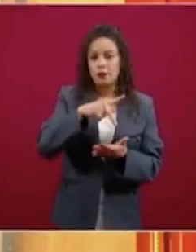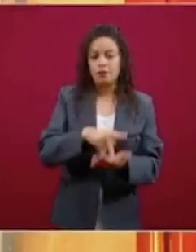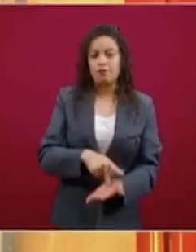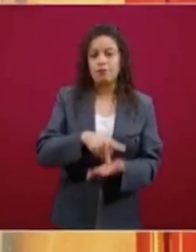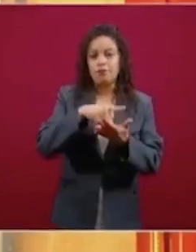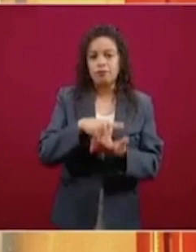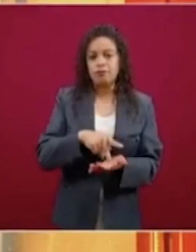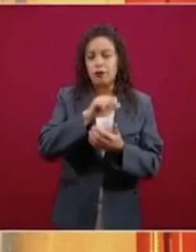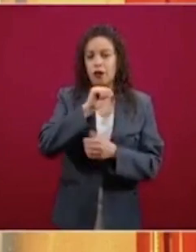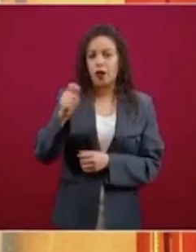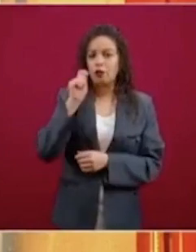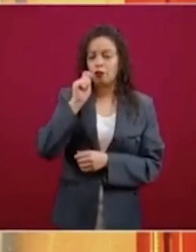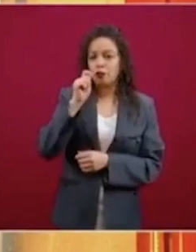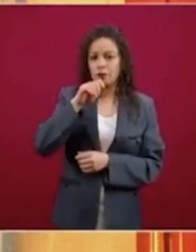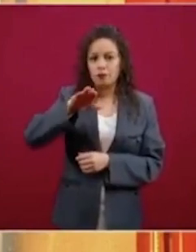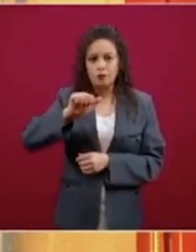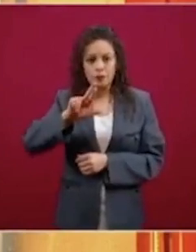marihuana.